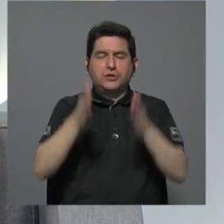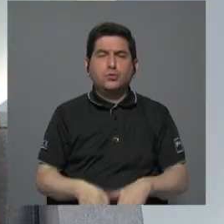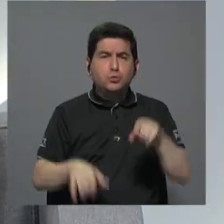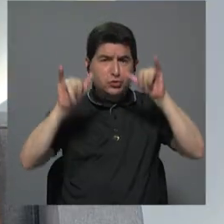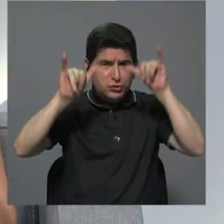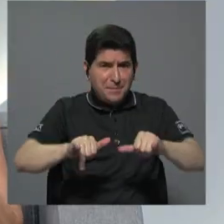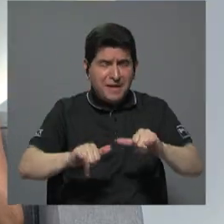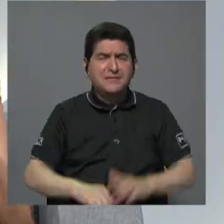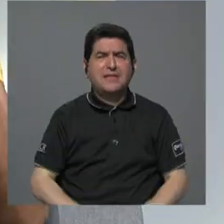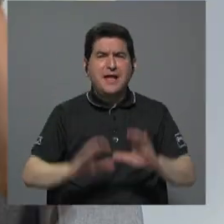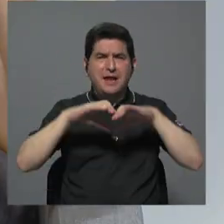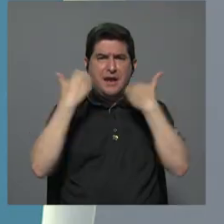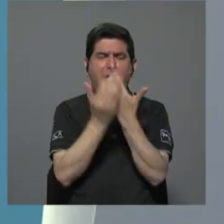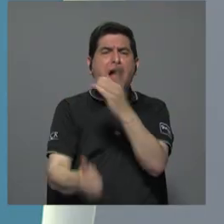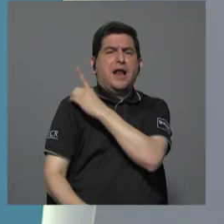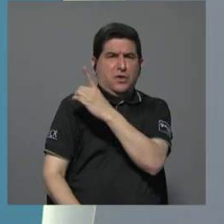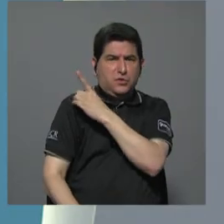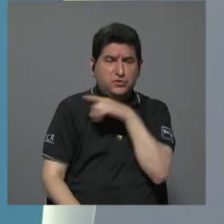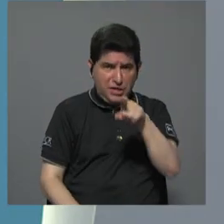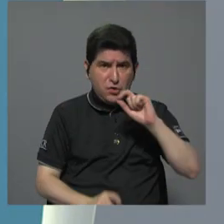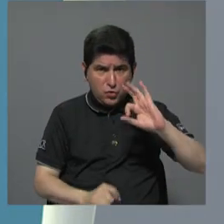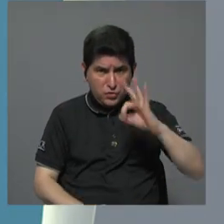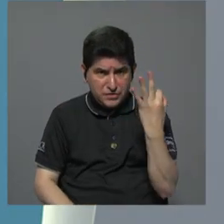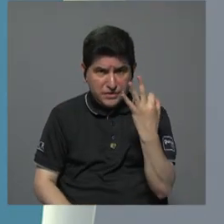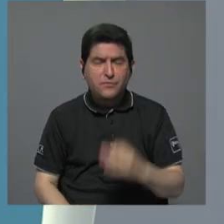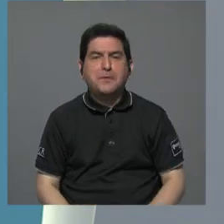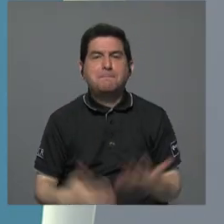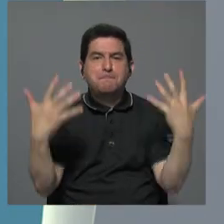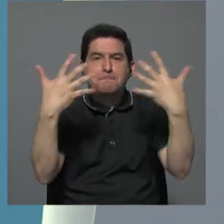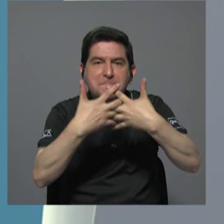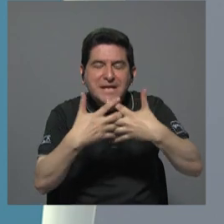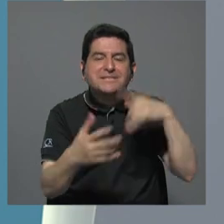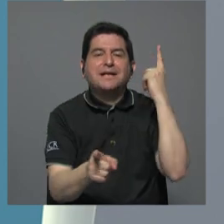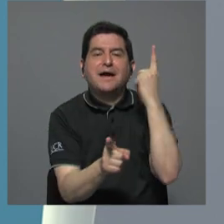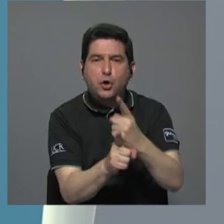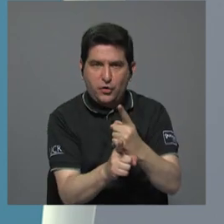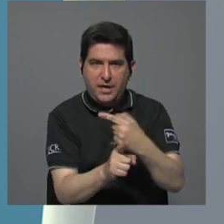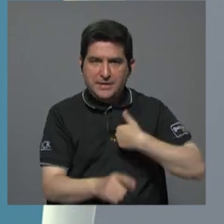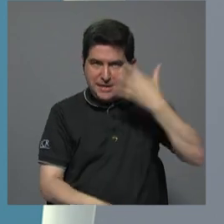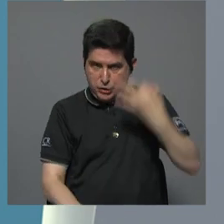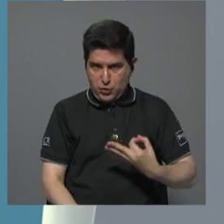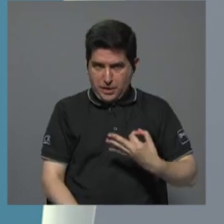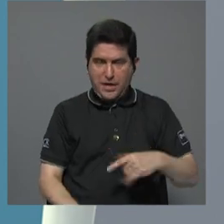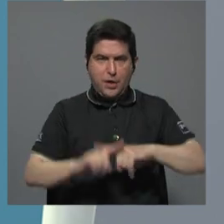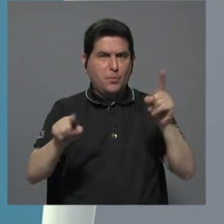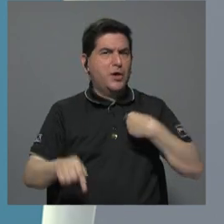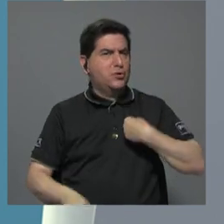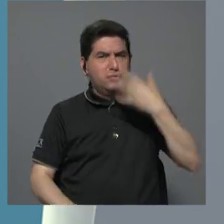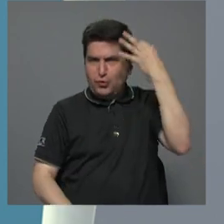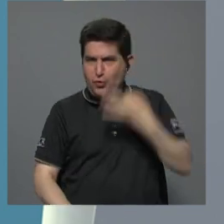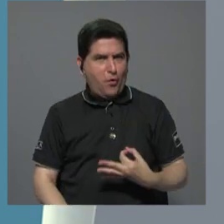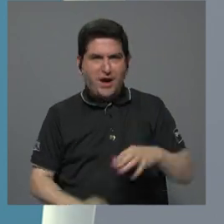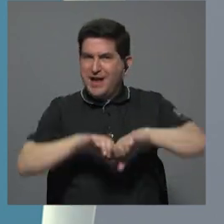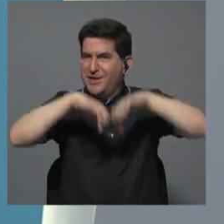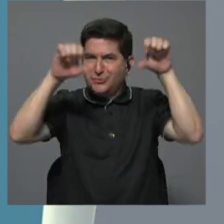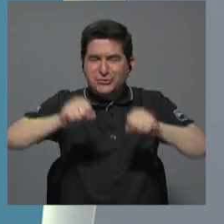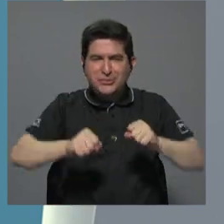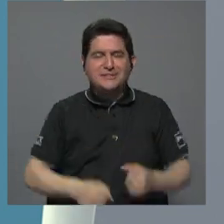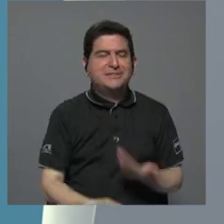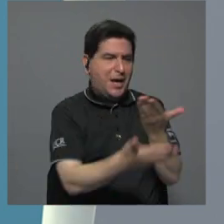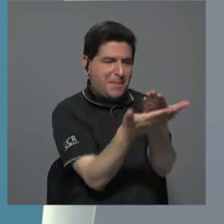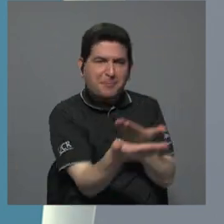mantendría el consejo directivo tal cual está? A mí me parece que la mezcla es correcta. Lo que no me parece es que el sistema de